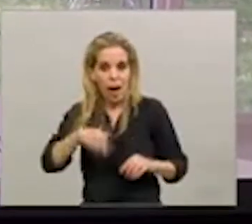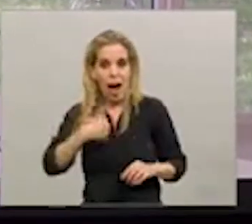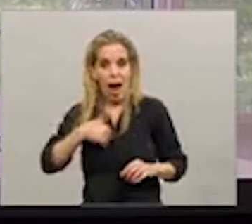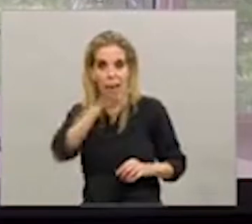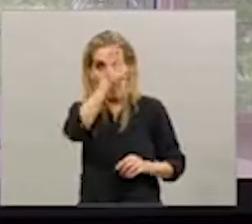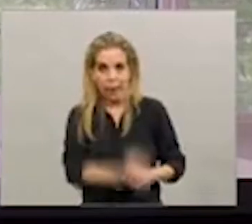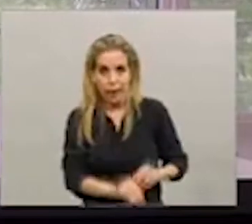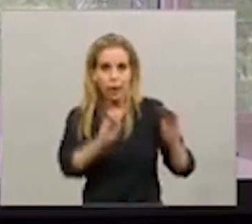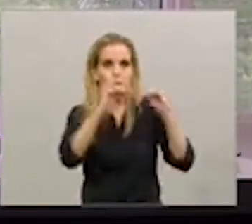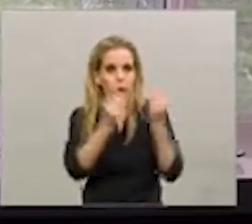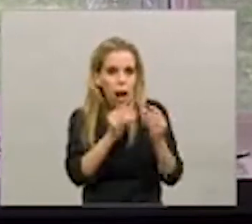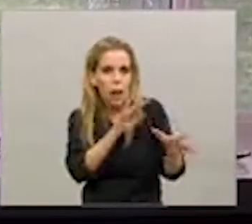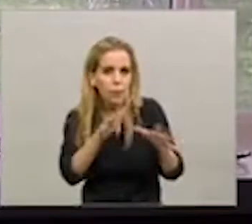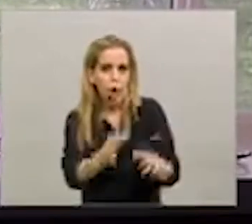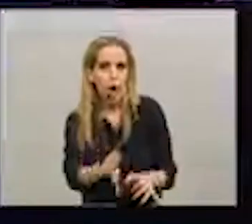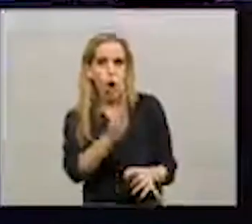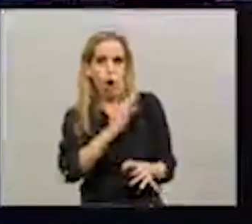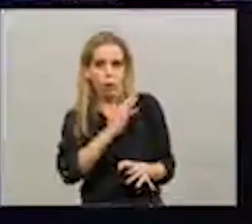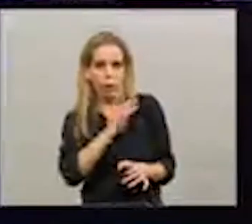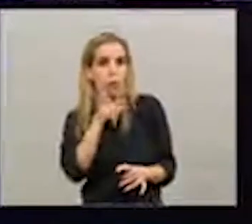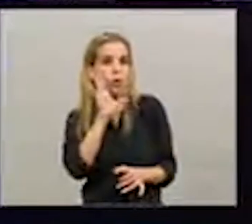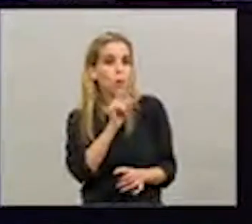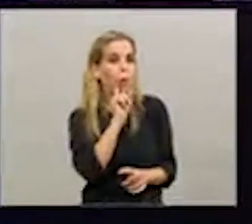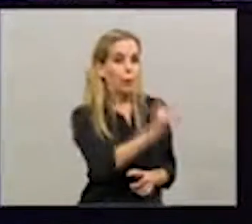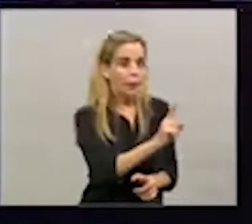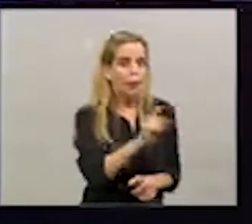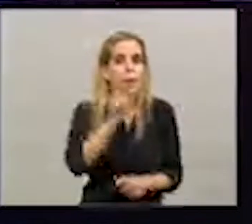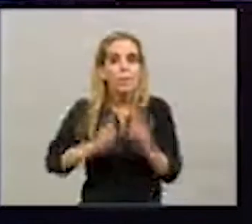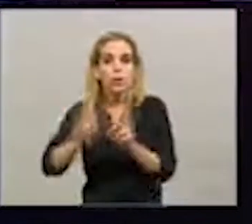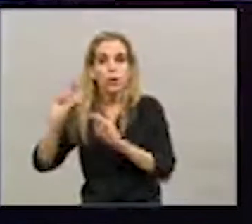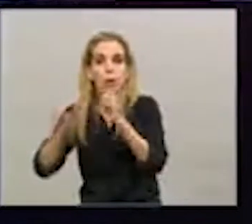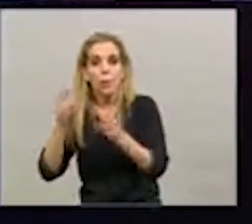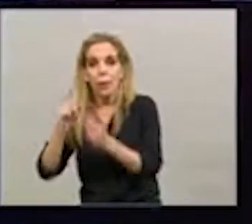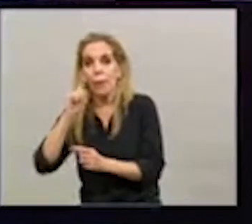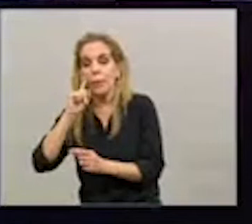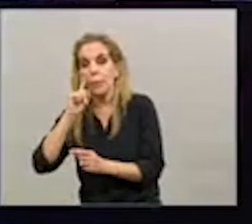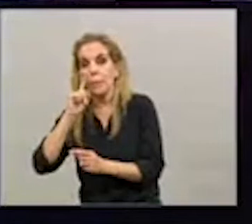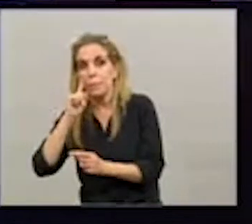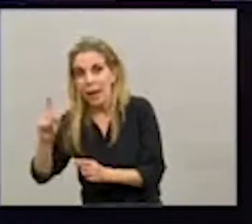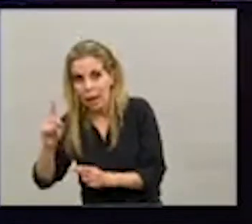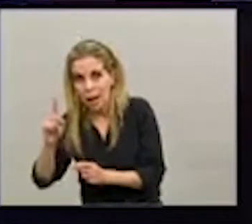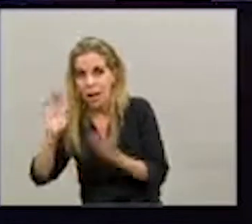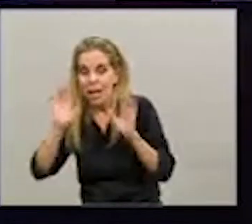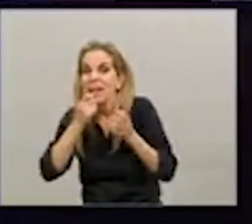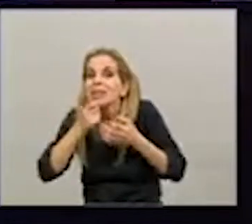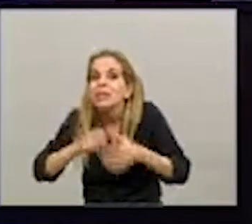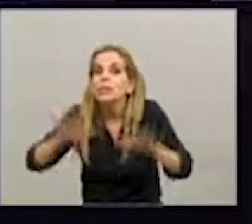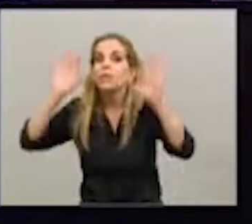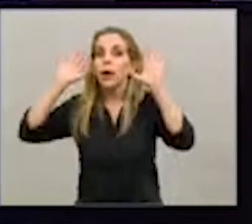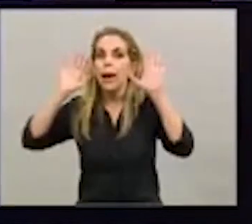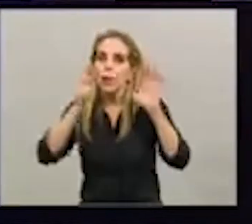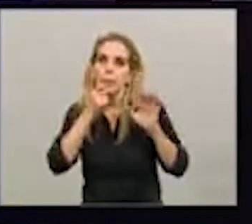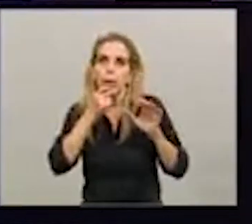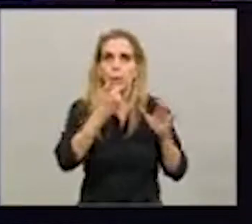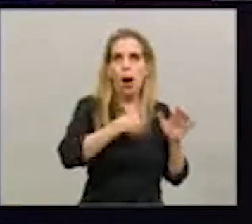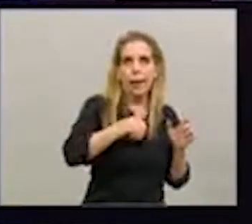.000 contagios aproximadamente, y 1.000 fallecidos. Si hubiéramos tenido los mismos números que Brasil